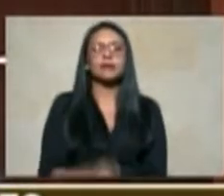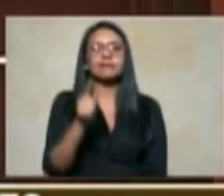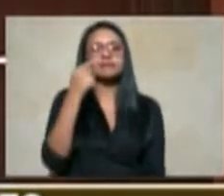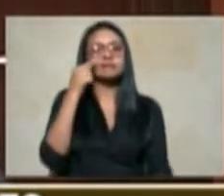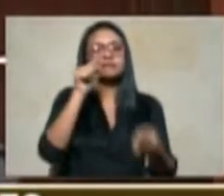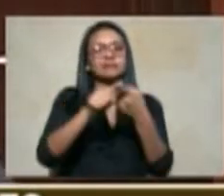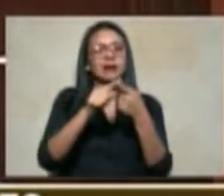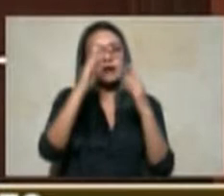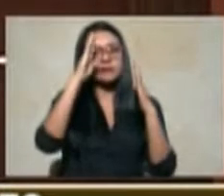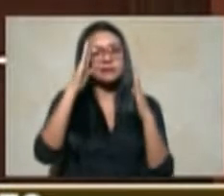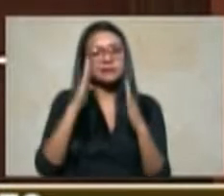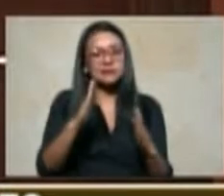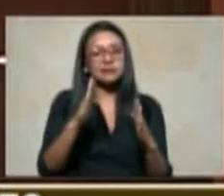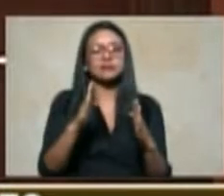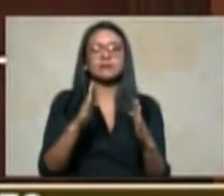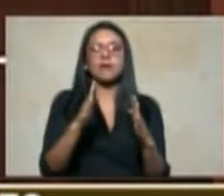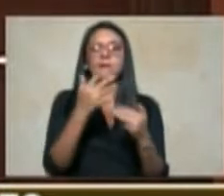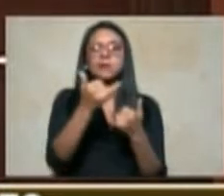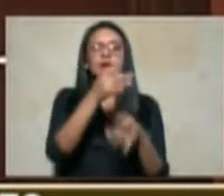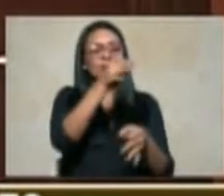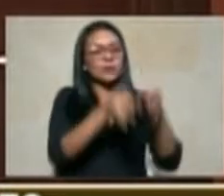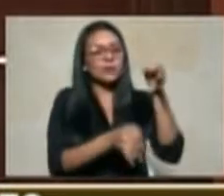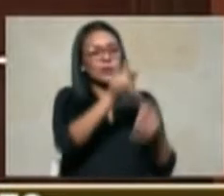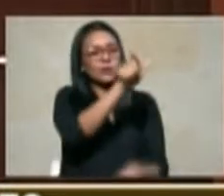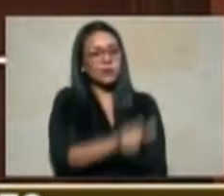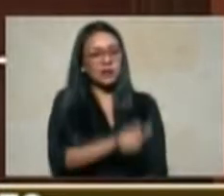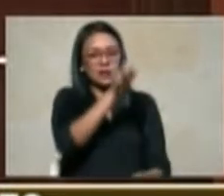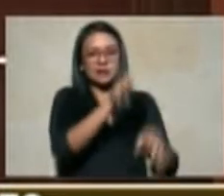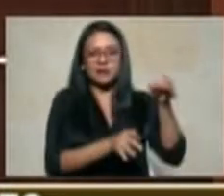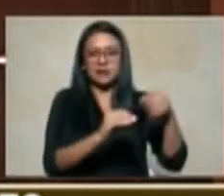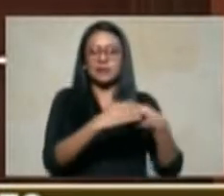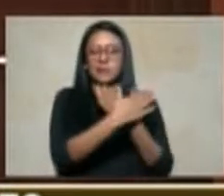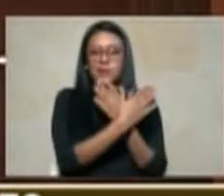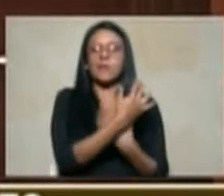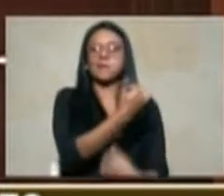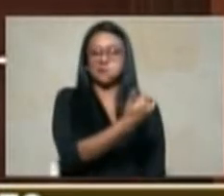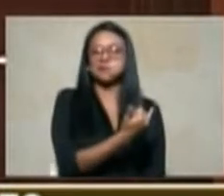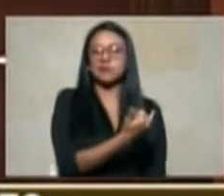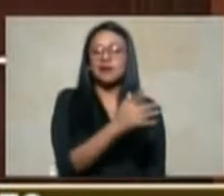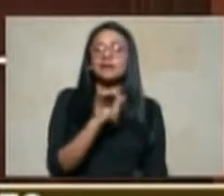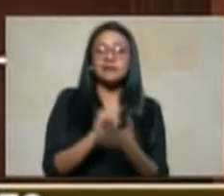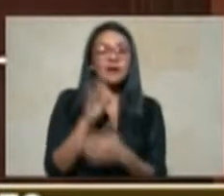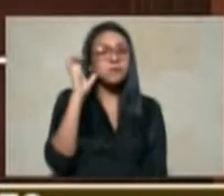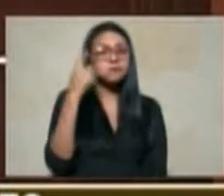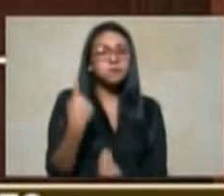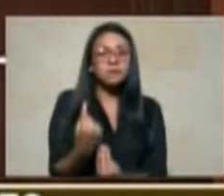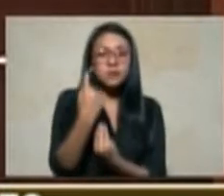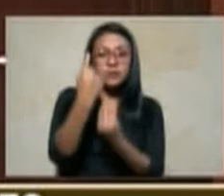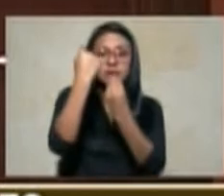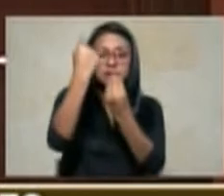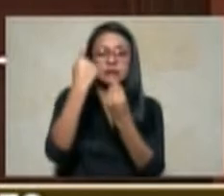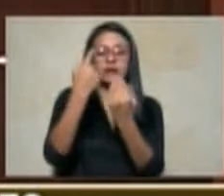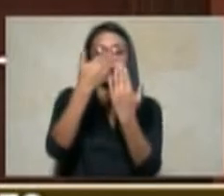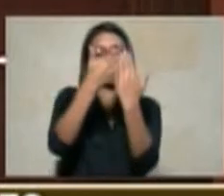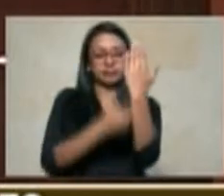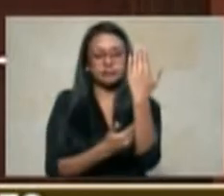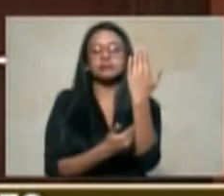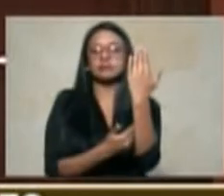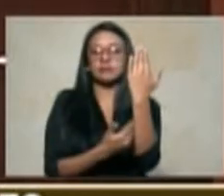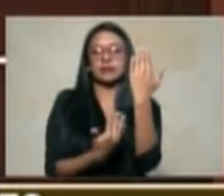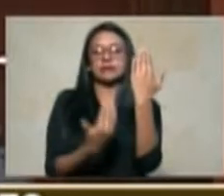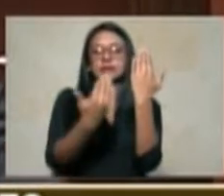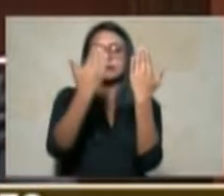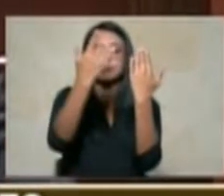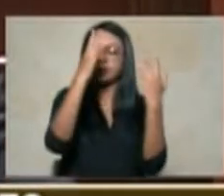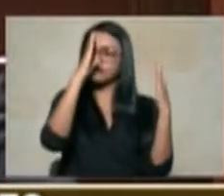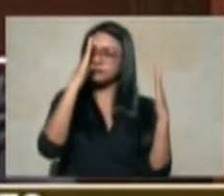jueces de la república ya hay una política o una línea de política que permite la atención al segundo ocupante